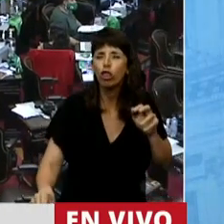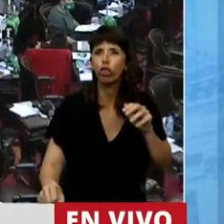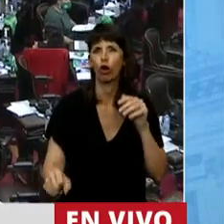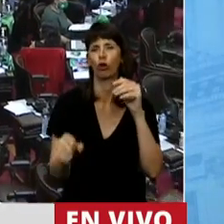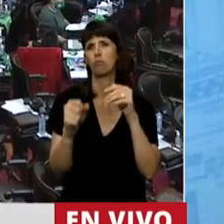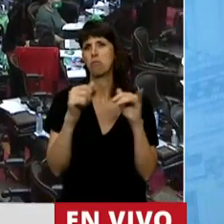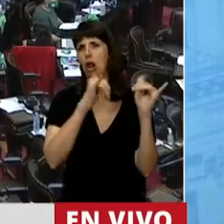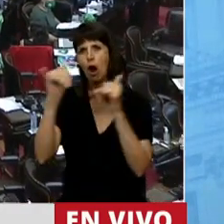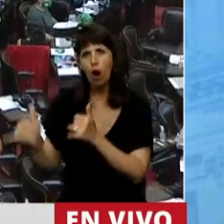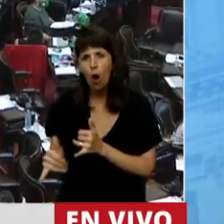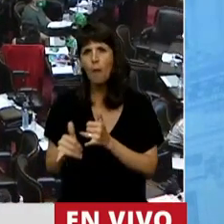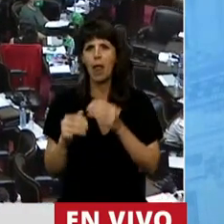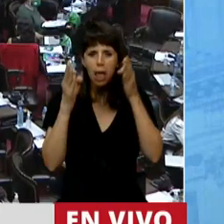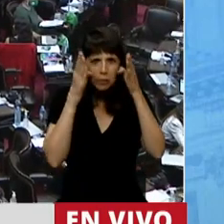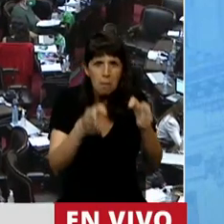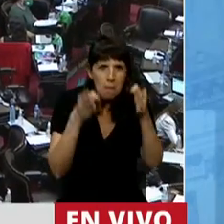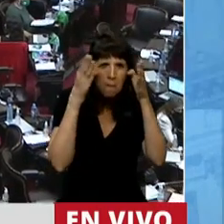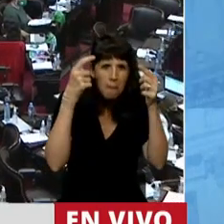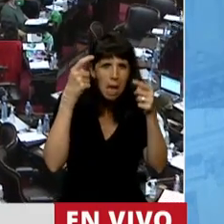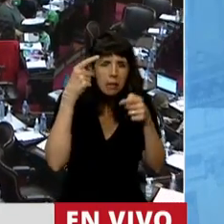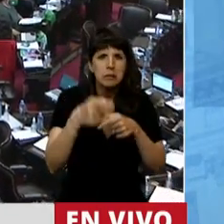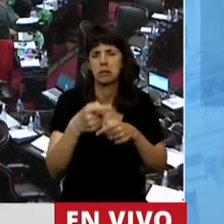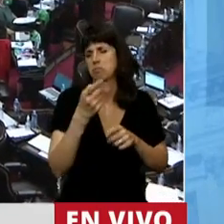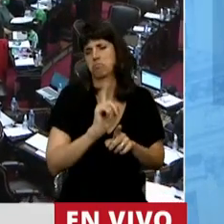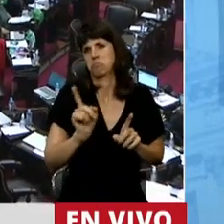pesar de que algún sector muy movilizado así lo exprese.